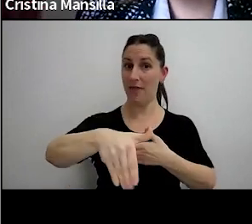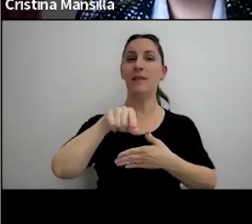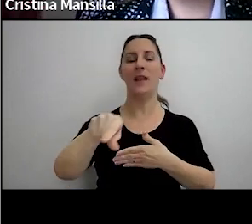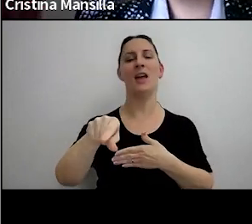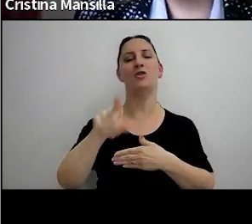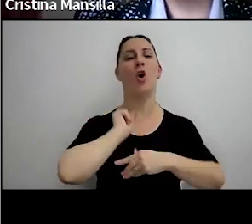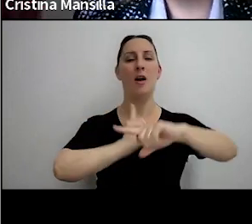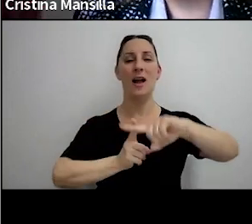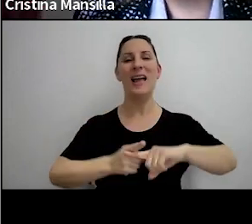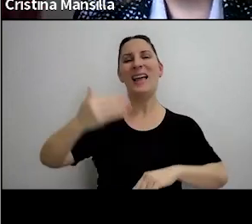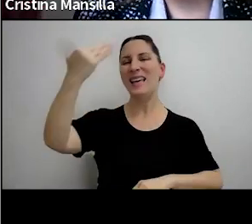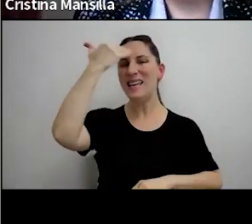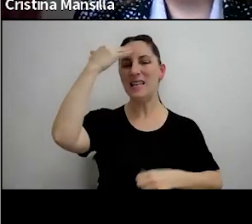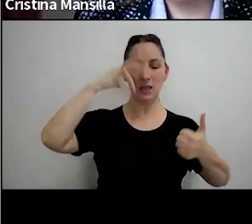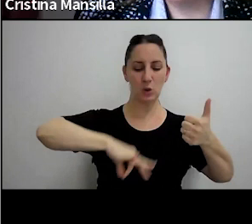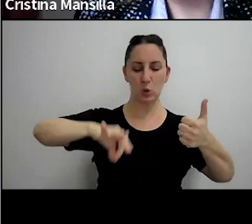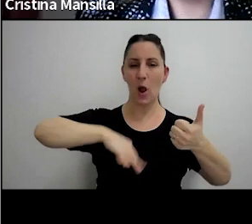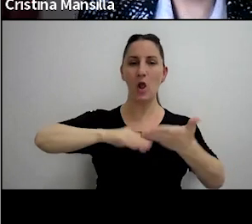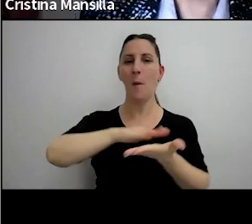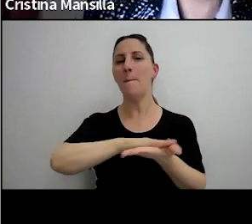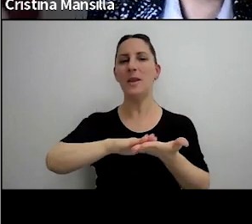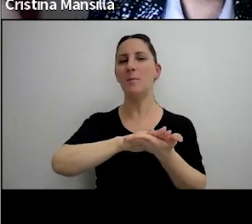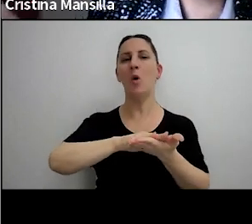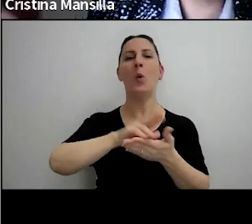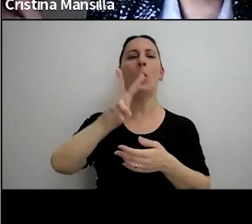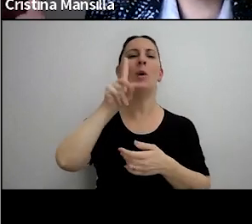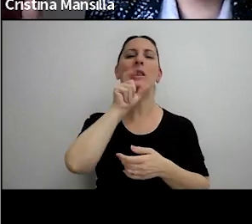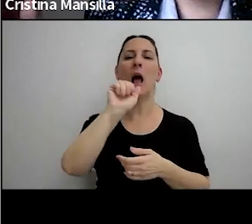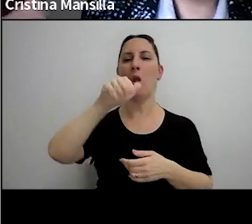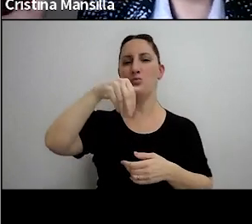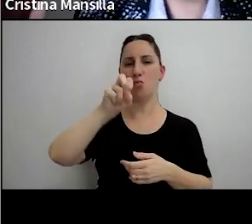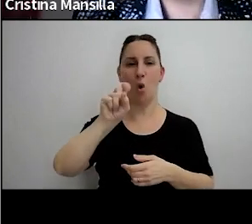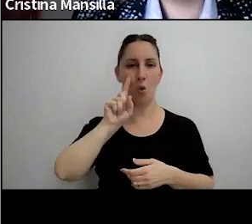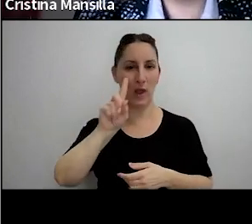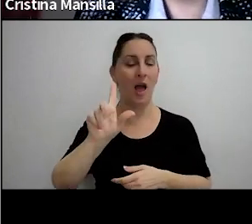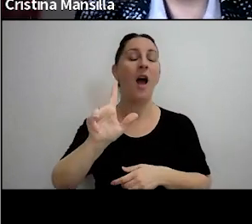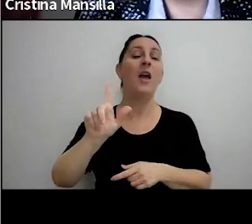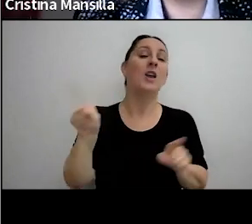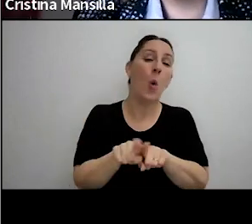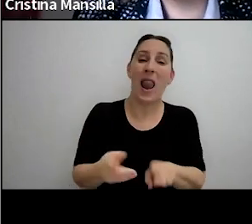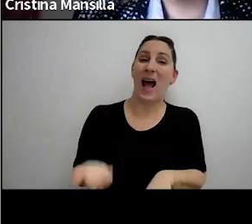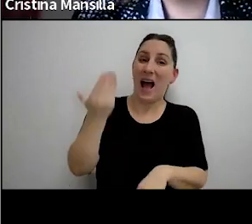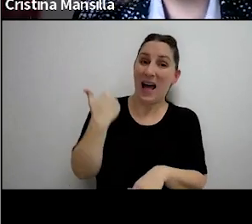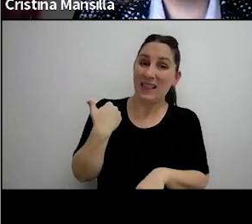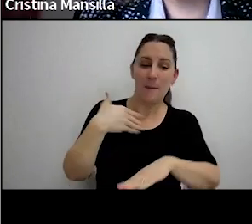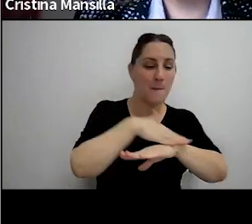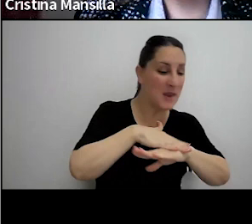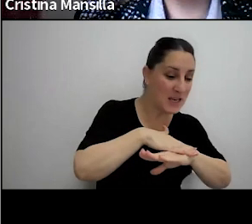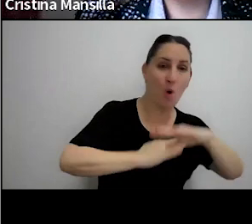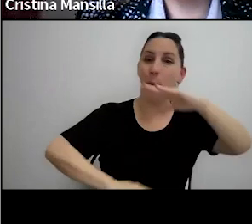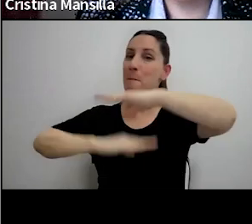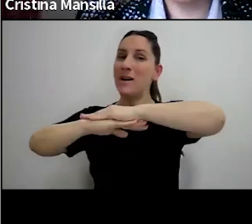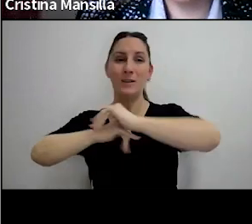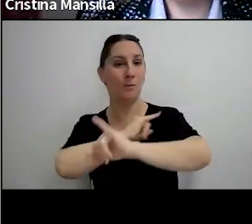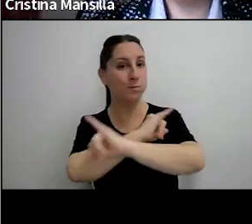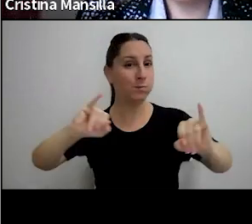15 salarios mínimos vitales y móviles no voy a seguir tomando el mínimo y máximo publicado